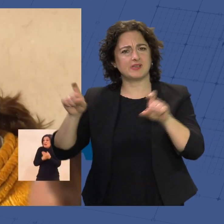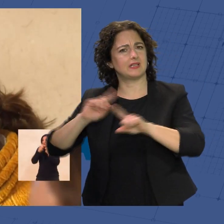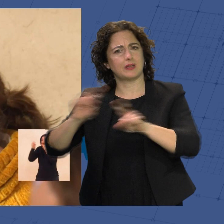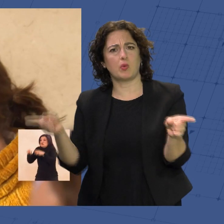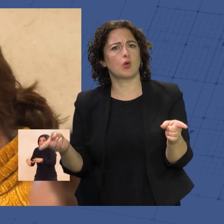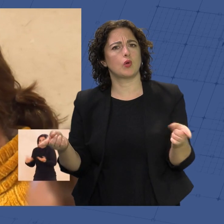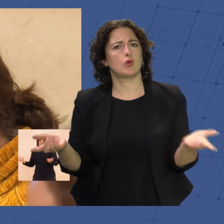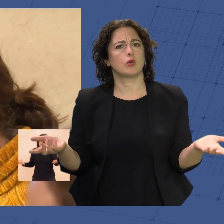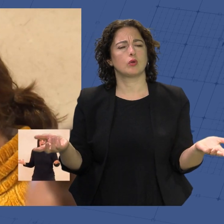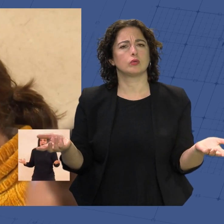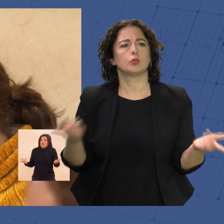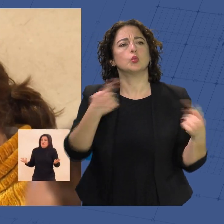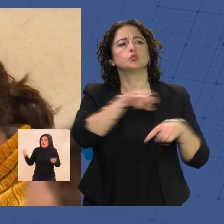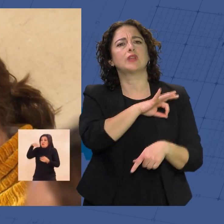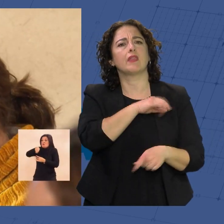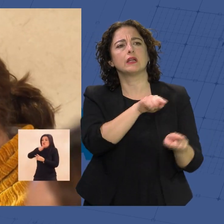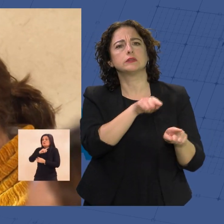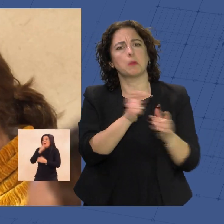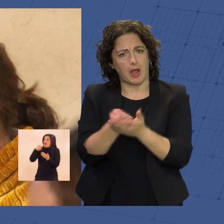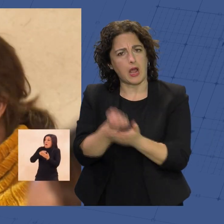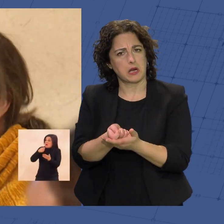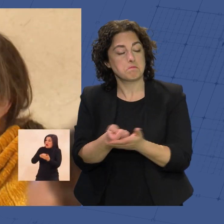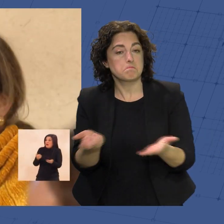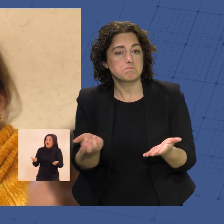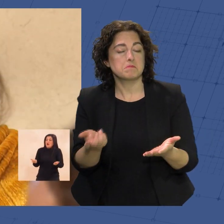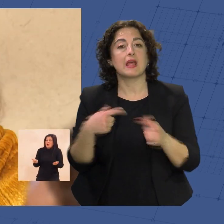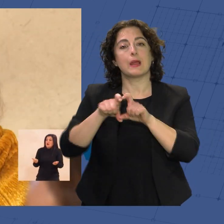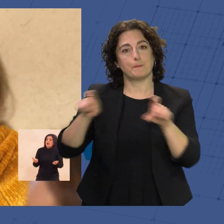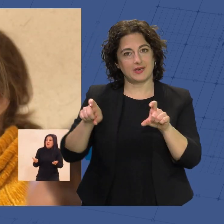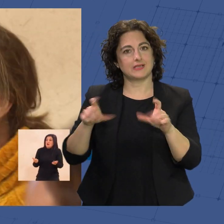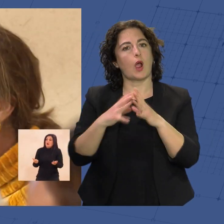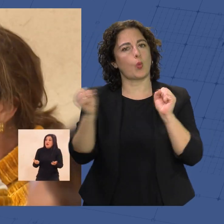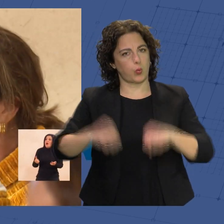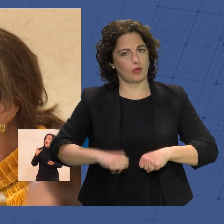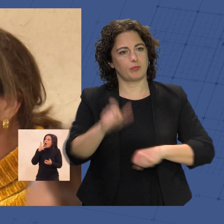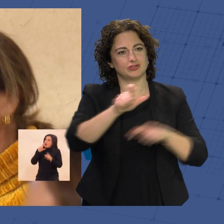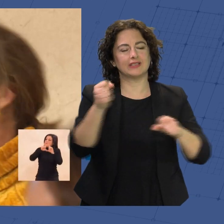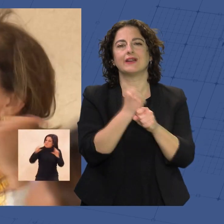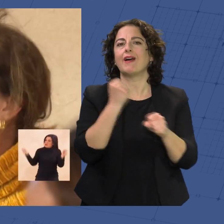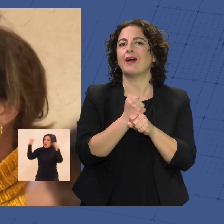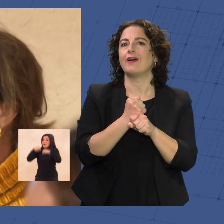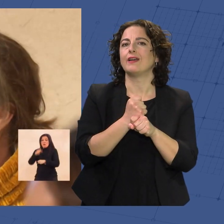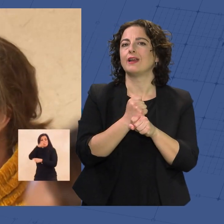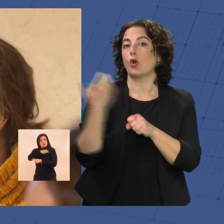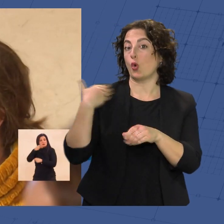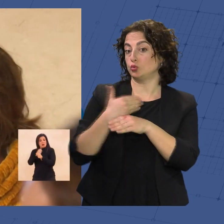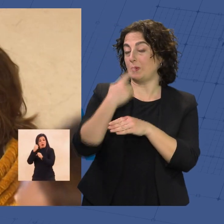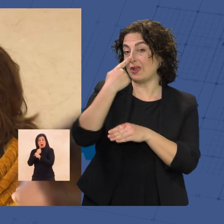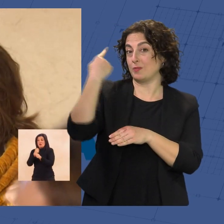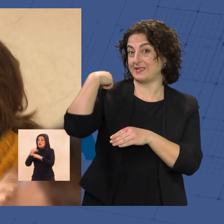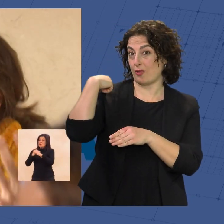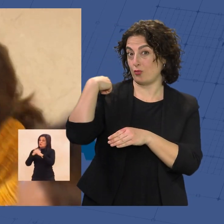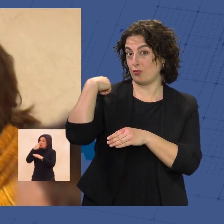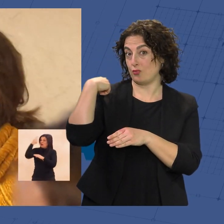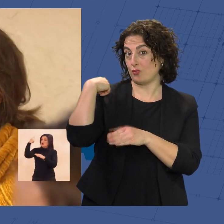ninguno. Y ustedes van a pagar. Eso sí, la empresa llegó a un acuerdo con los trabajadores en octubre del año pasado